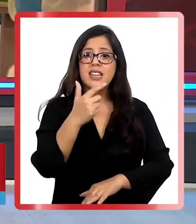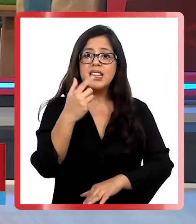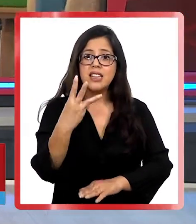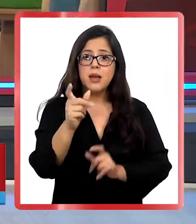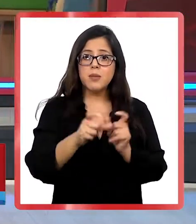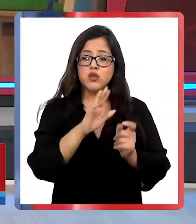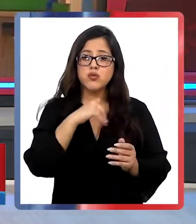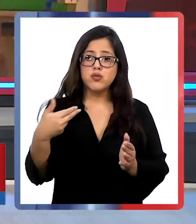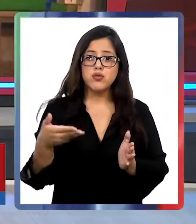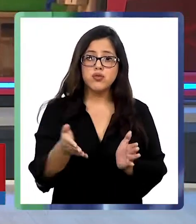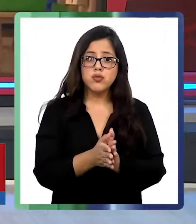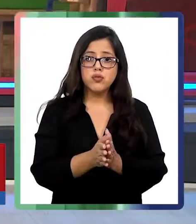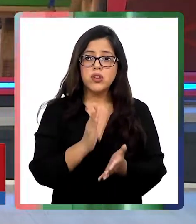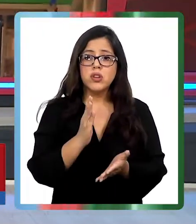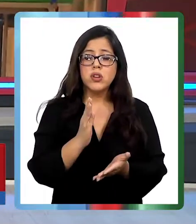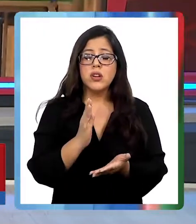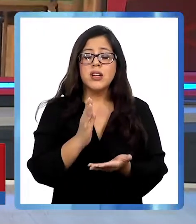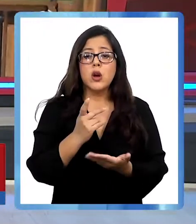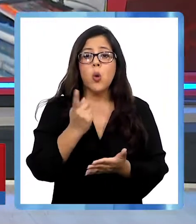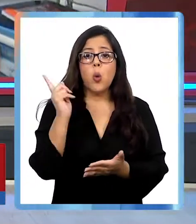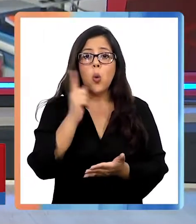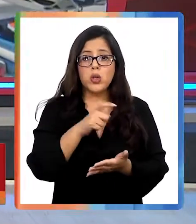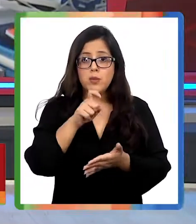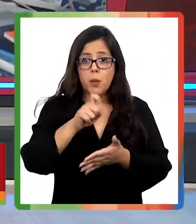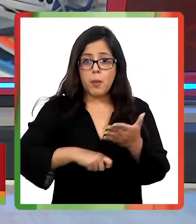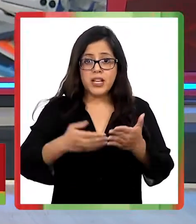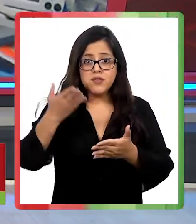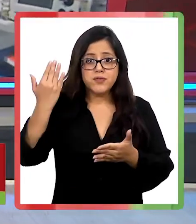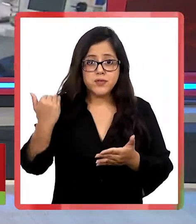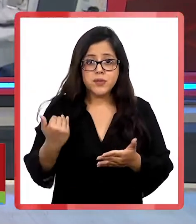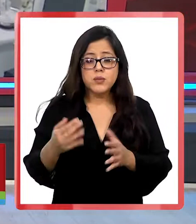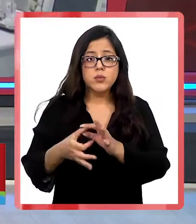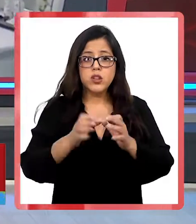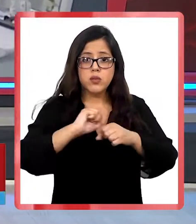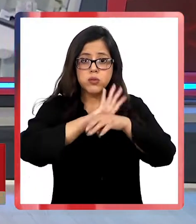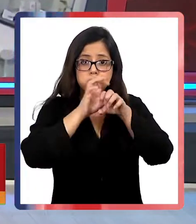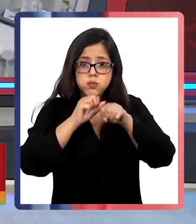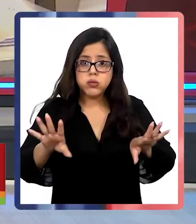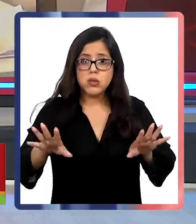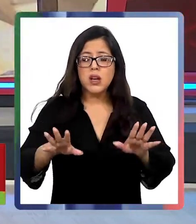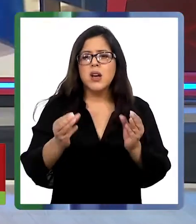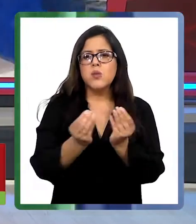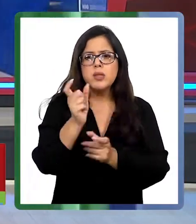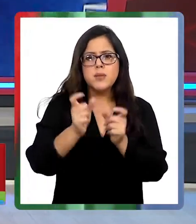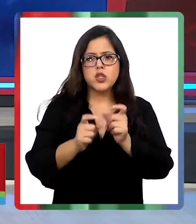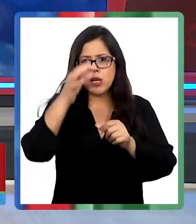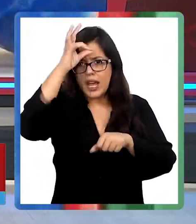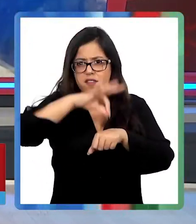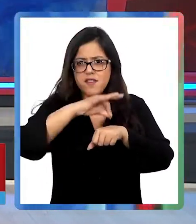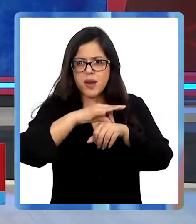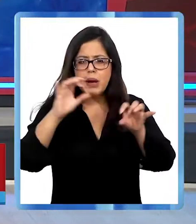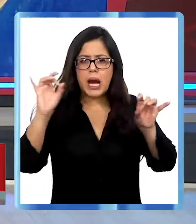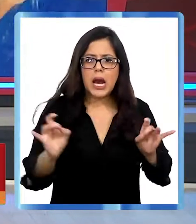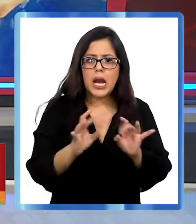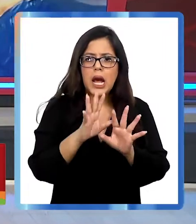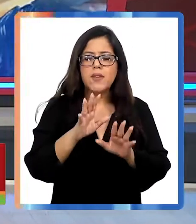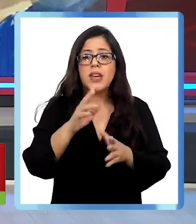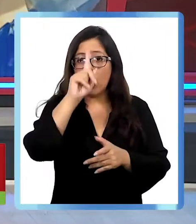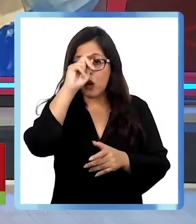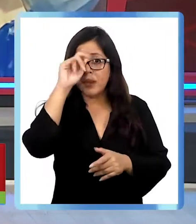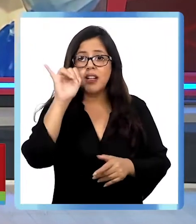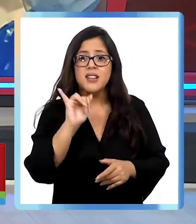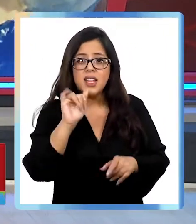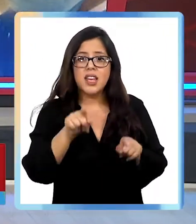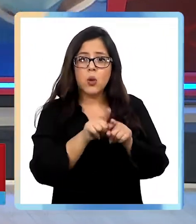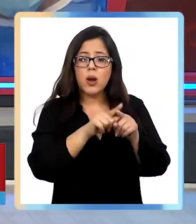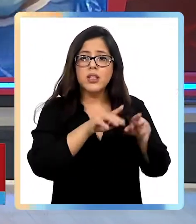personas han fallecido en el último mes por este coronavirus. El explosivo aumento de enfermos graves en el hospital de Iquique ha obligado